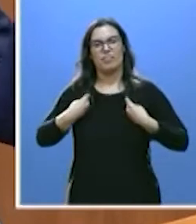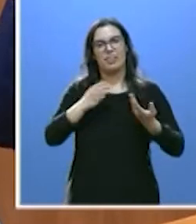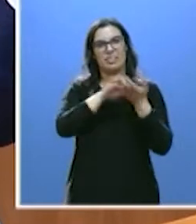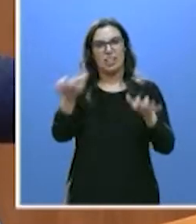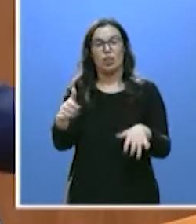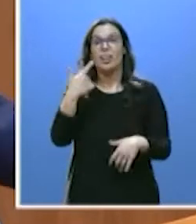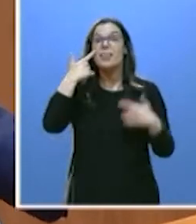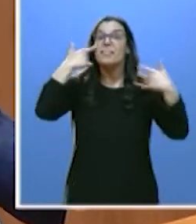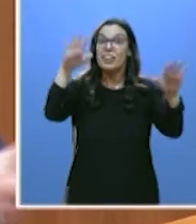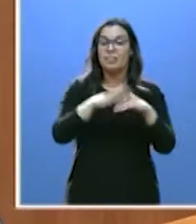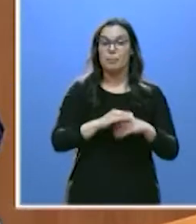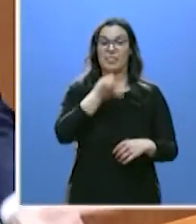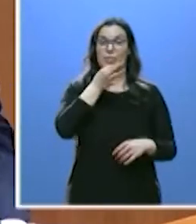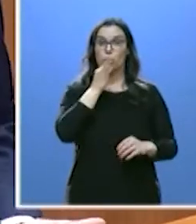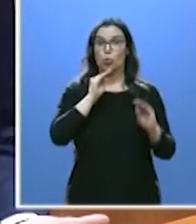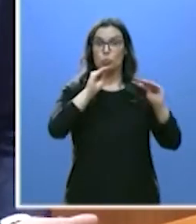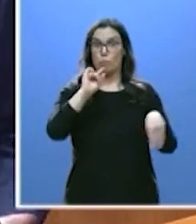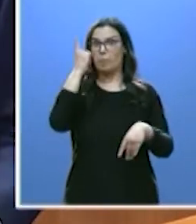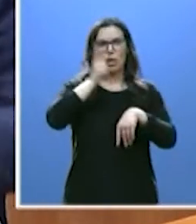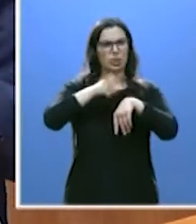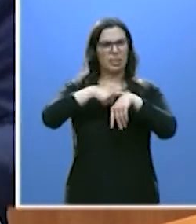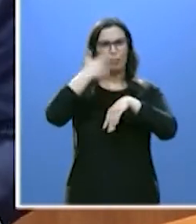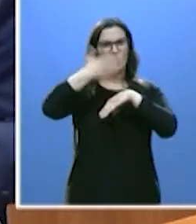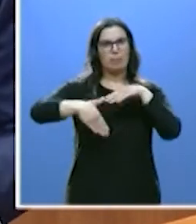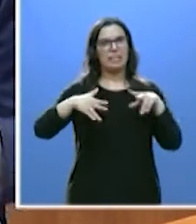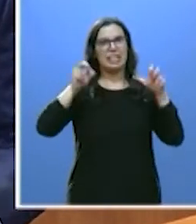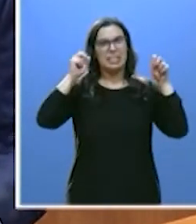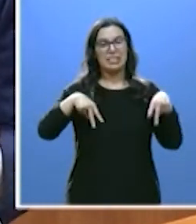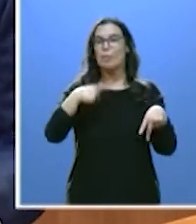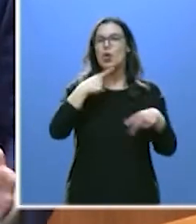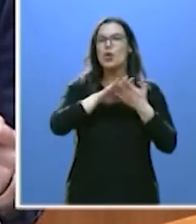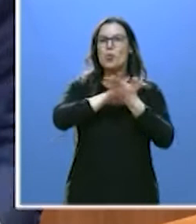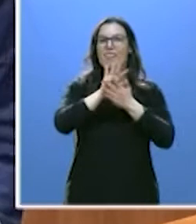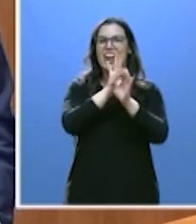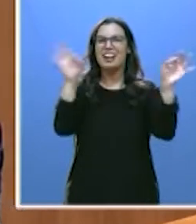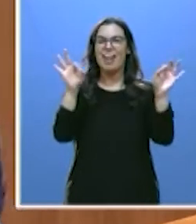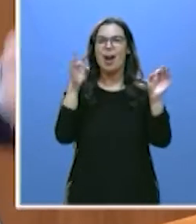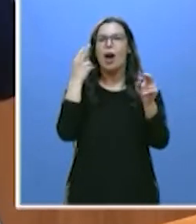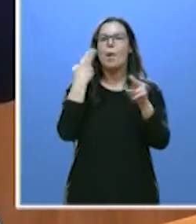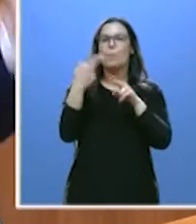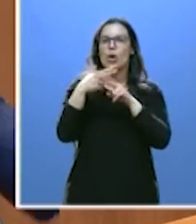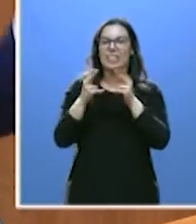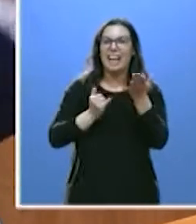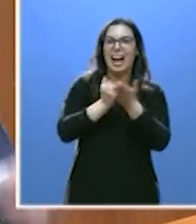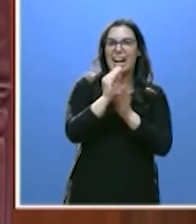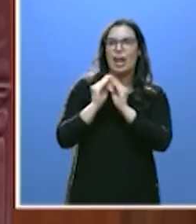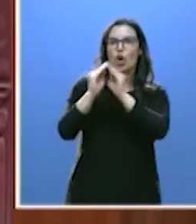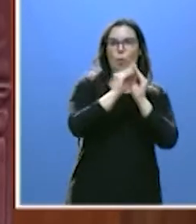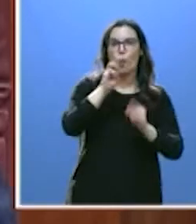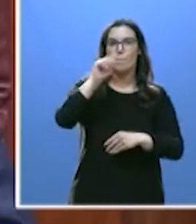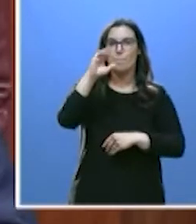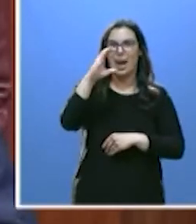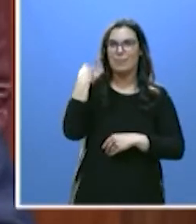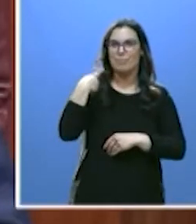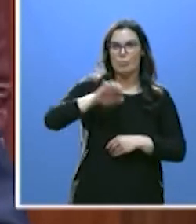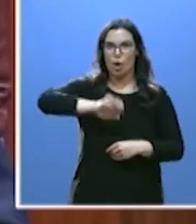Fíjese en su primera intervención, sin límite de tiempo, ni una sola palabra de la política agraria común. Está escondido detrás